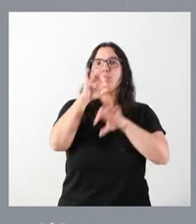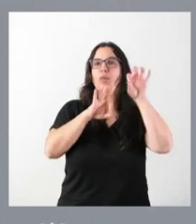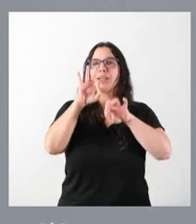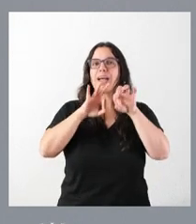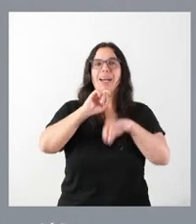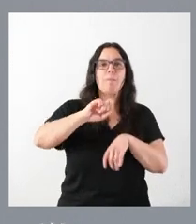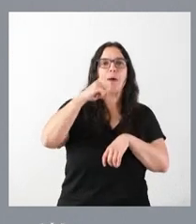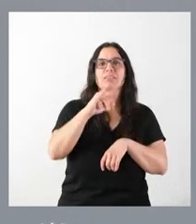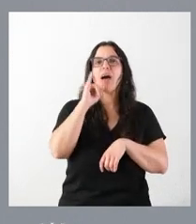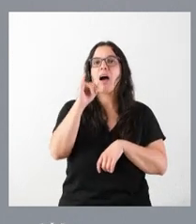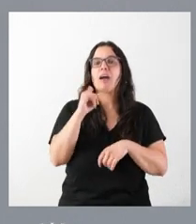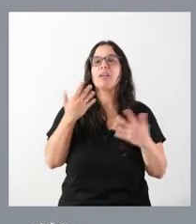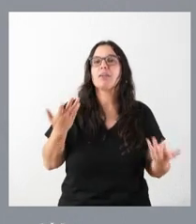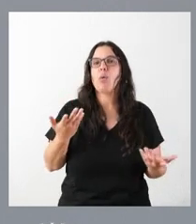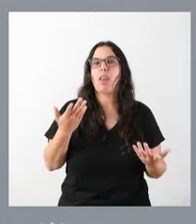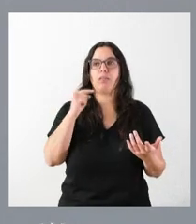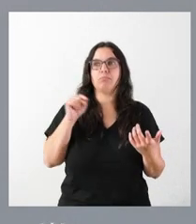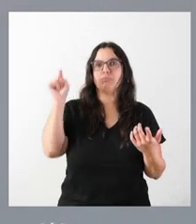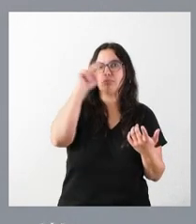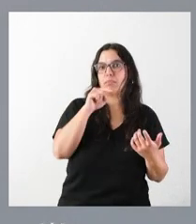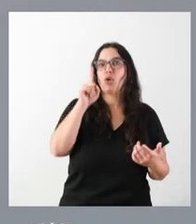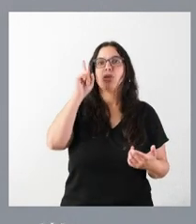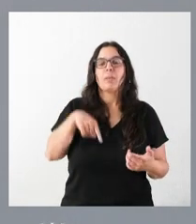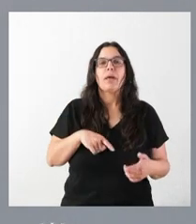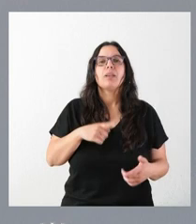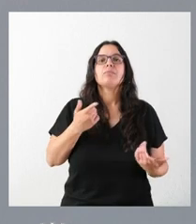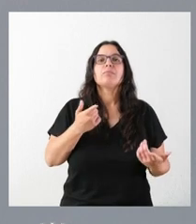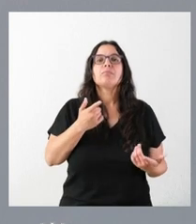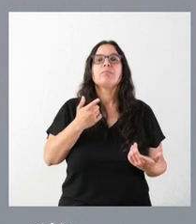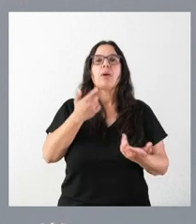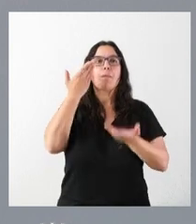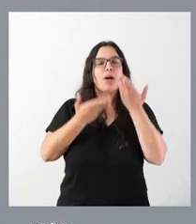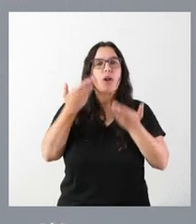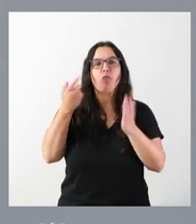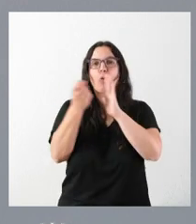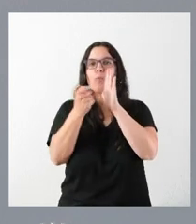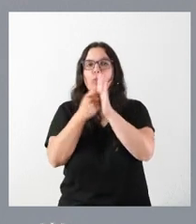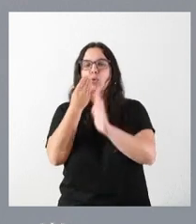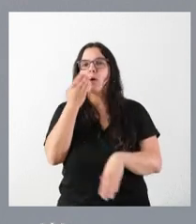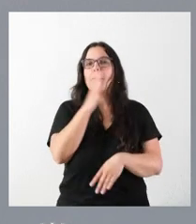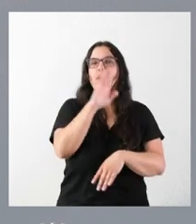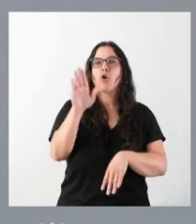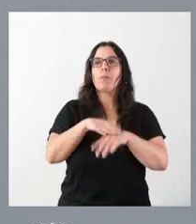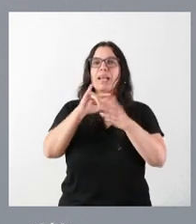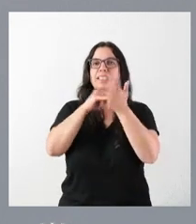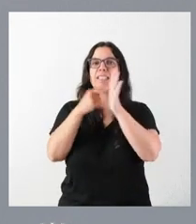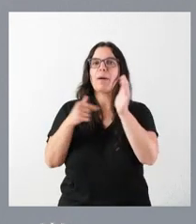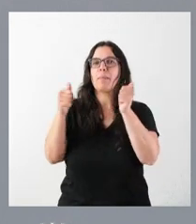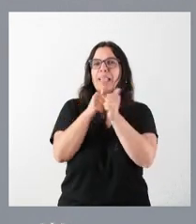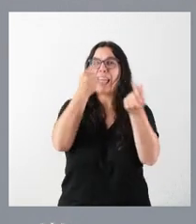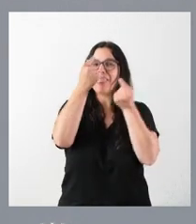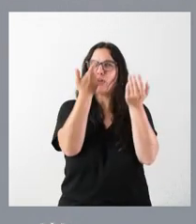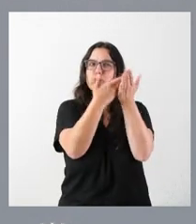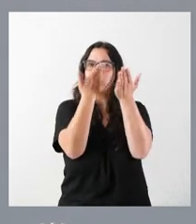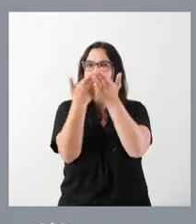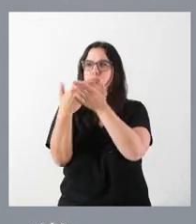primaria, cuáles son las comunidades autónomas y dónde están que tienen las mejores valoraciones en el sistema de dependencia, otra serie de datos. Y,